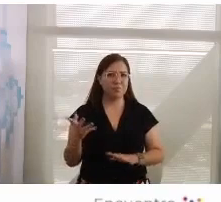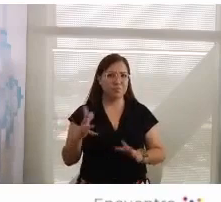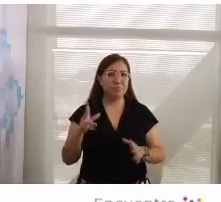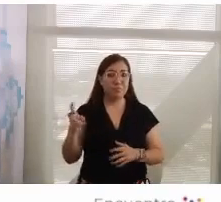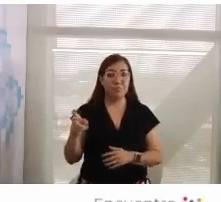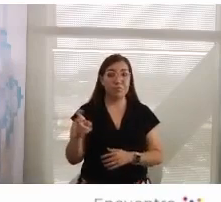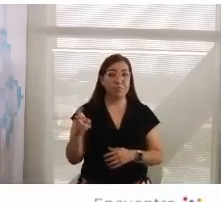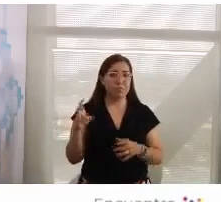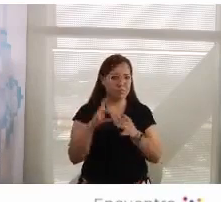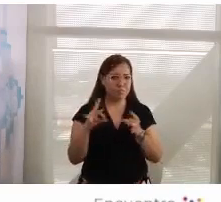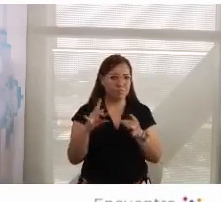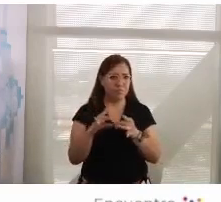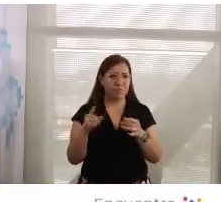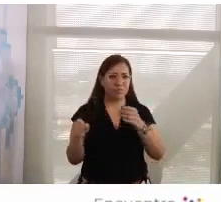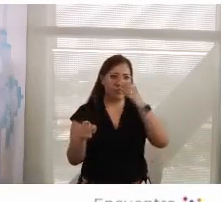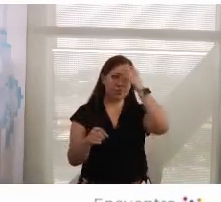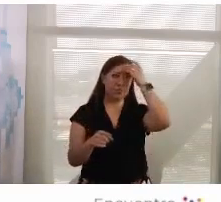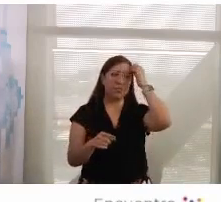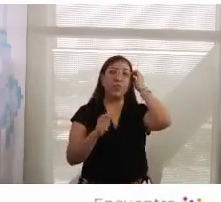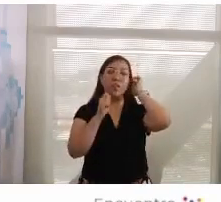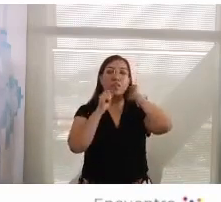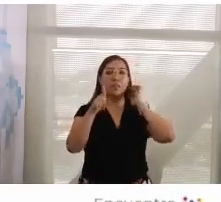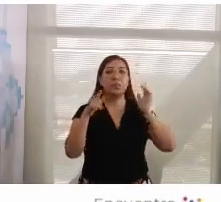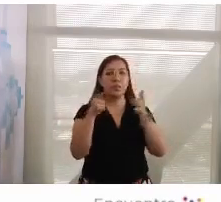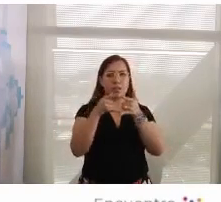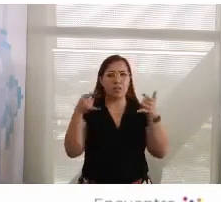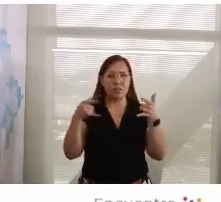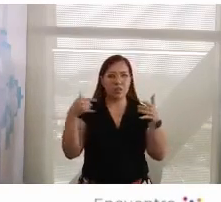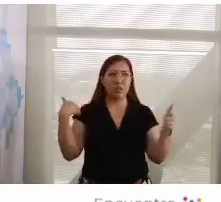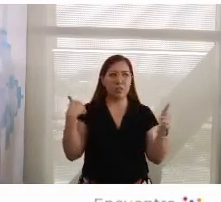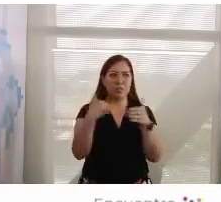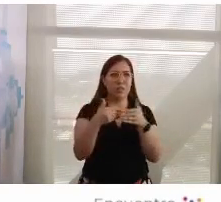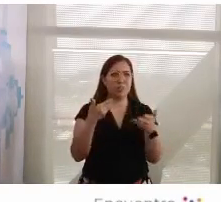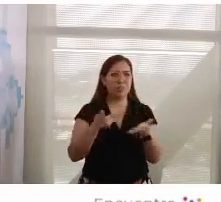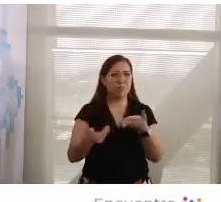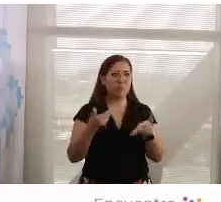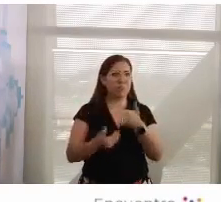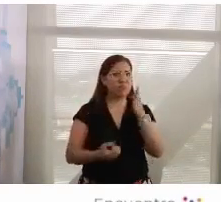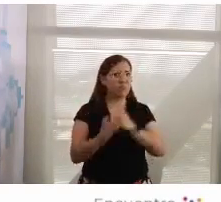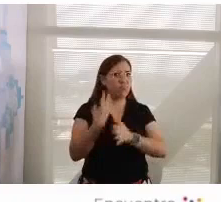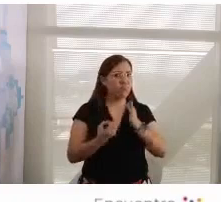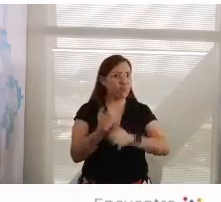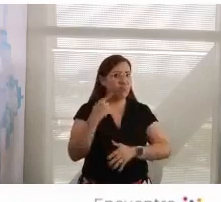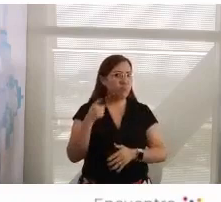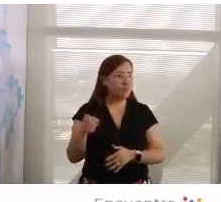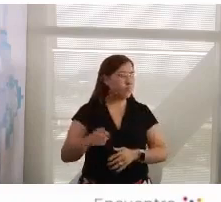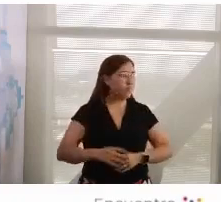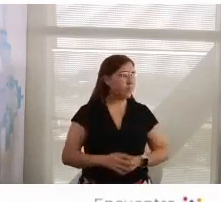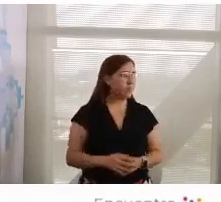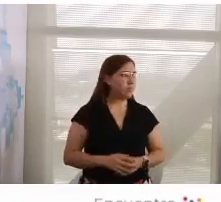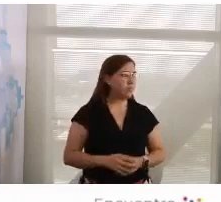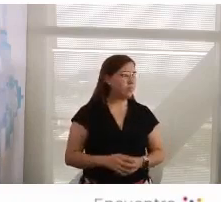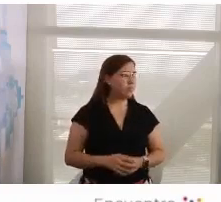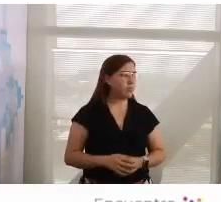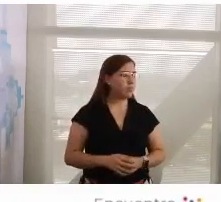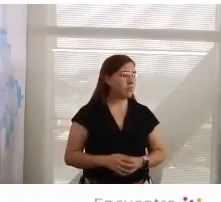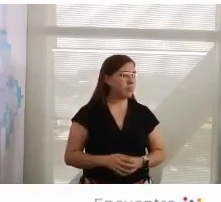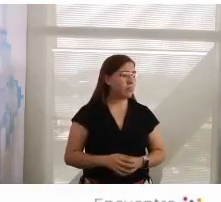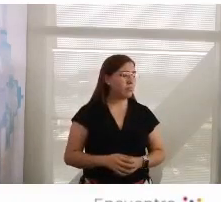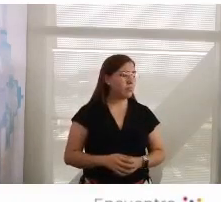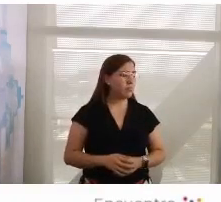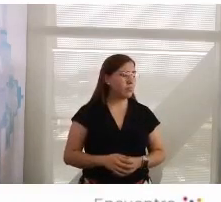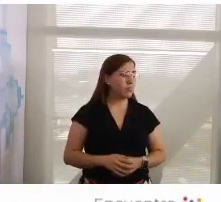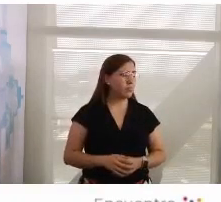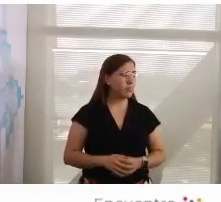venís, y la historia reciente que vos pelean en su país, y